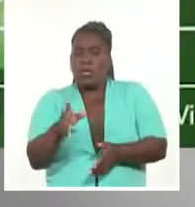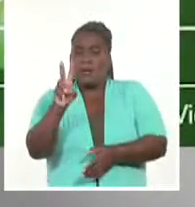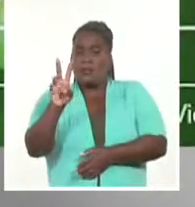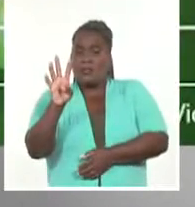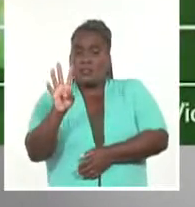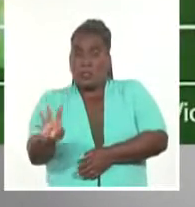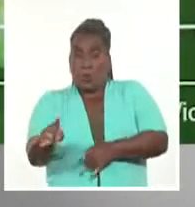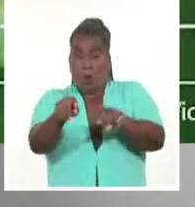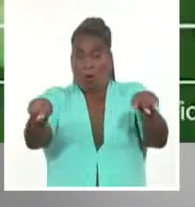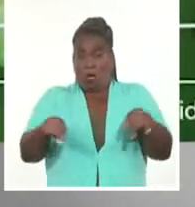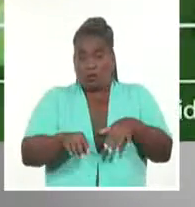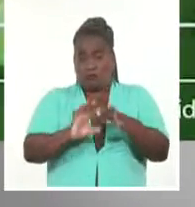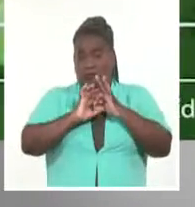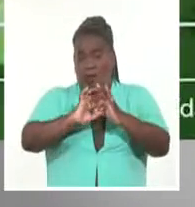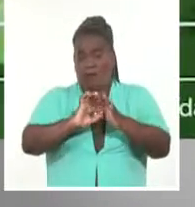atienden en las terapias intensivas.